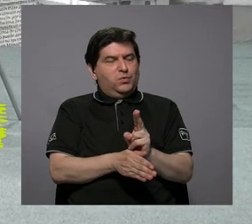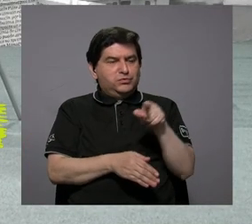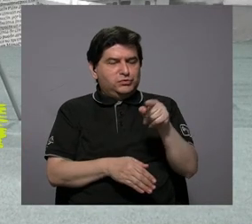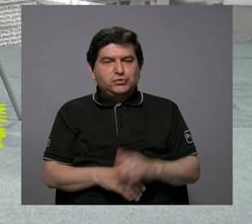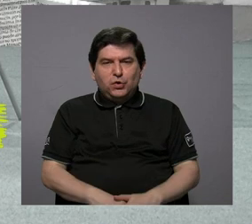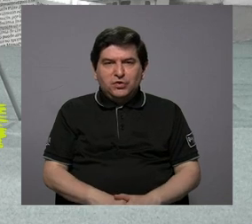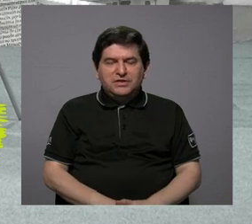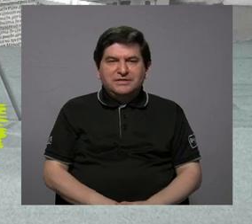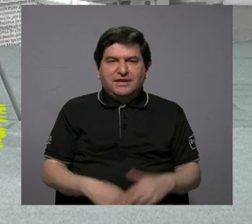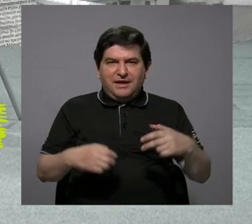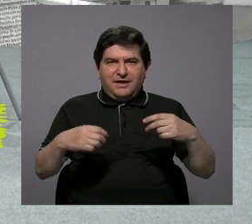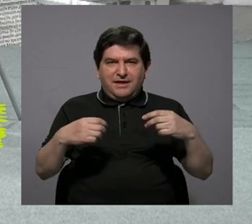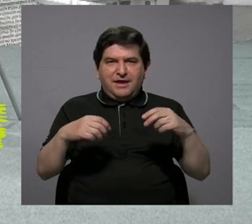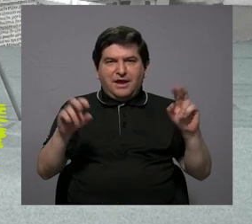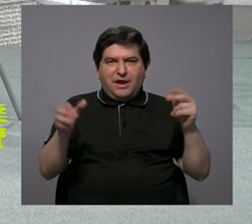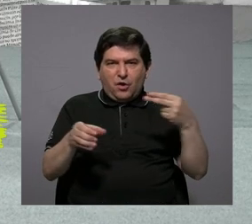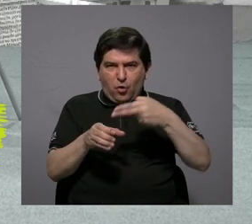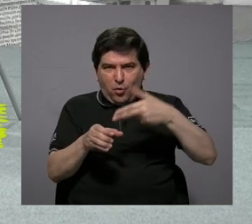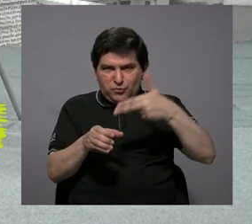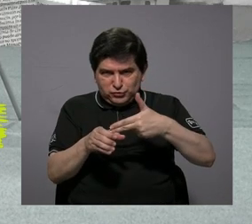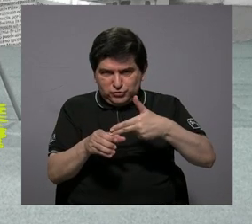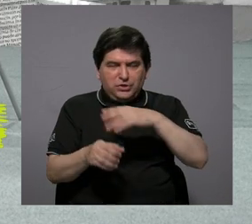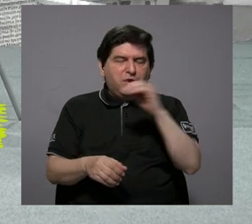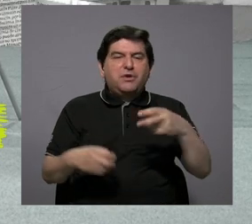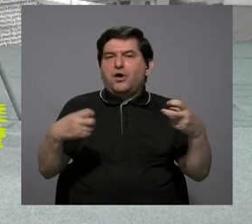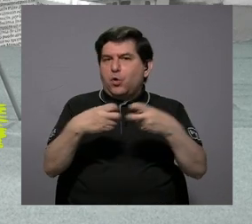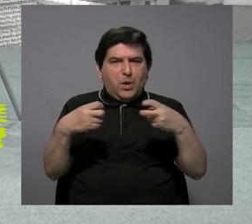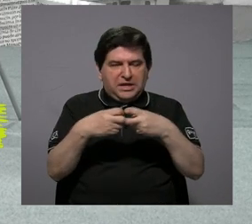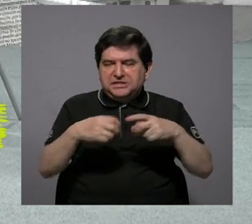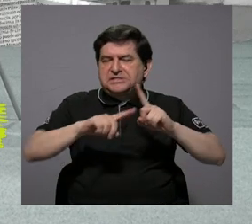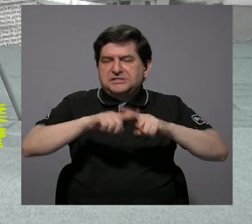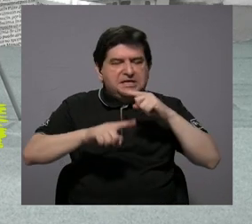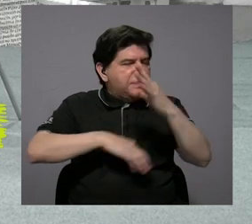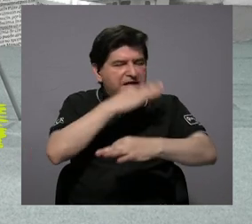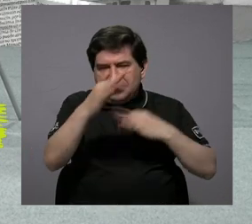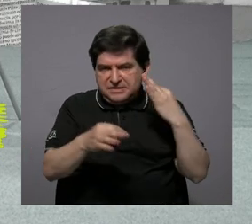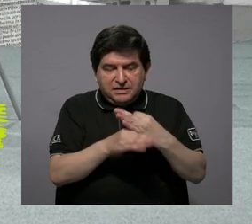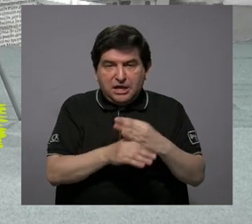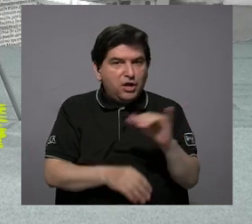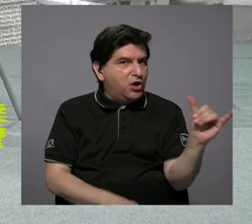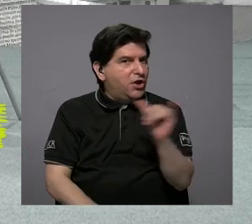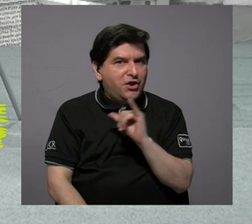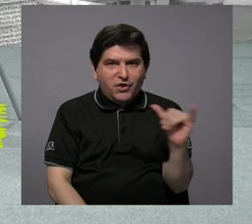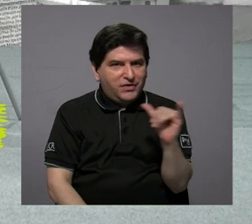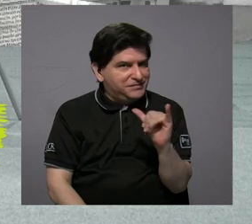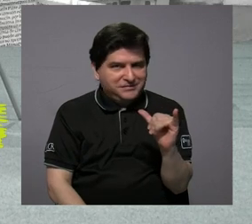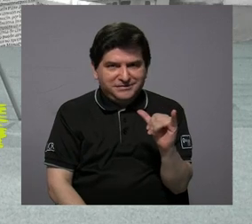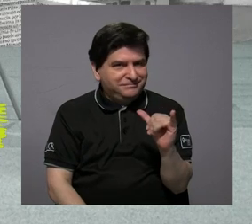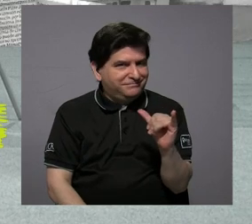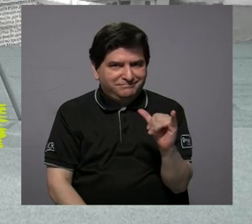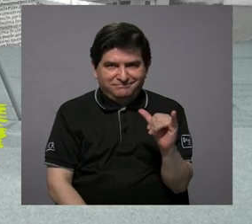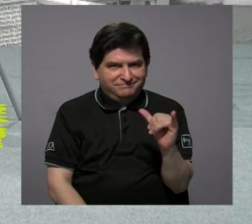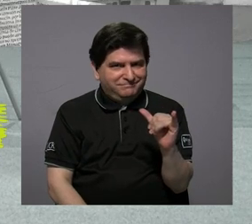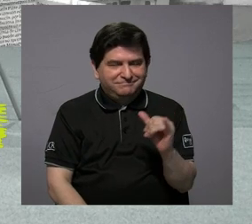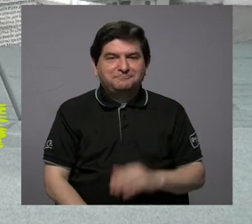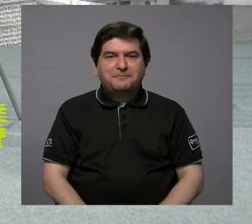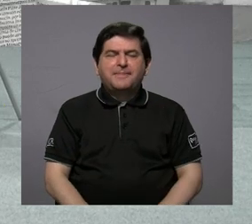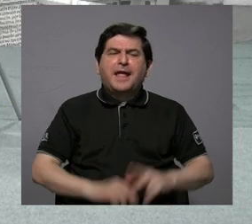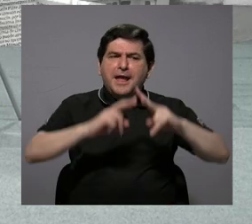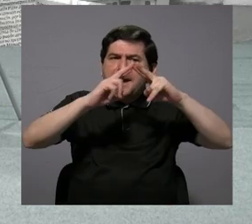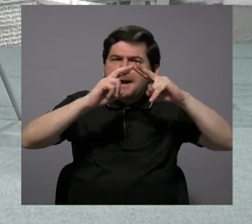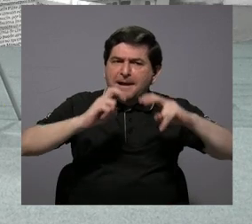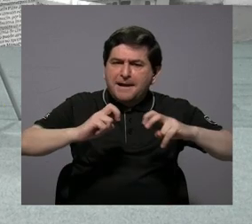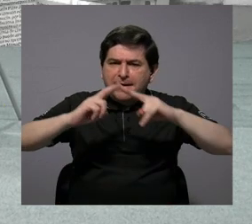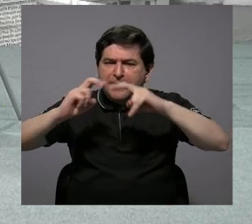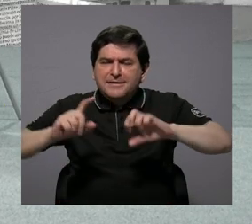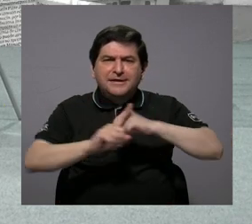energía, pensemos, ya sea combustible o energía eléctrica, dependiendo del tipo de vehículo, no va a ser igual, ¿verdad? Entonces, hay que ver cuáles